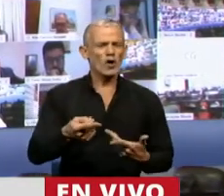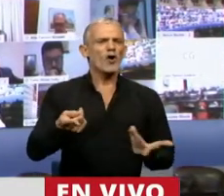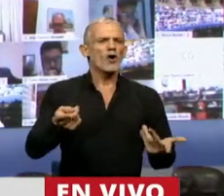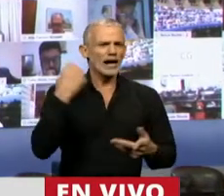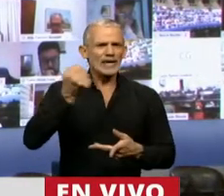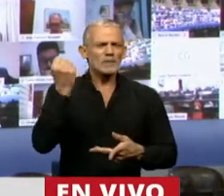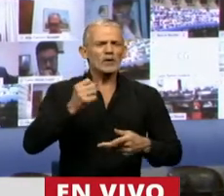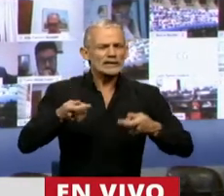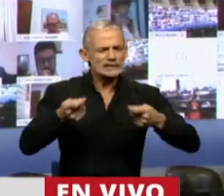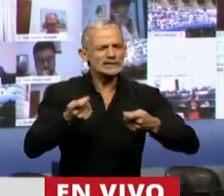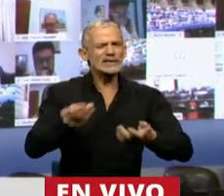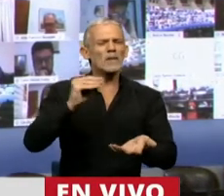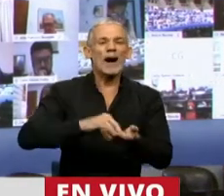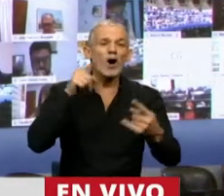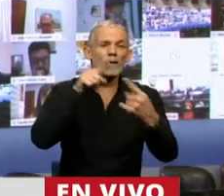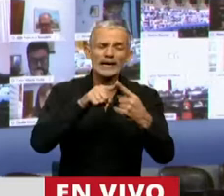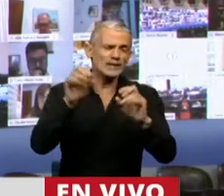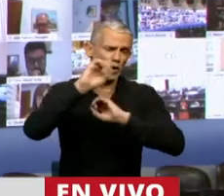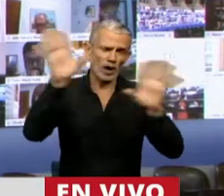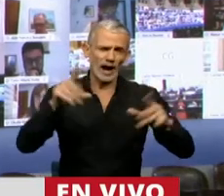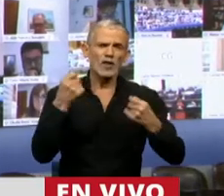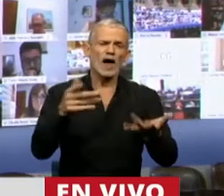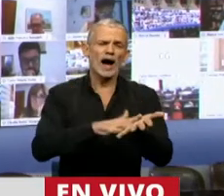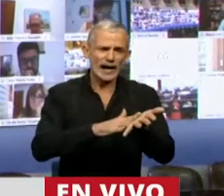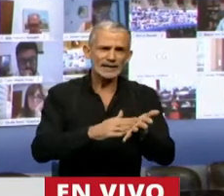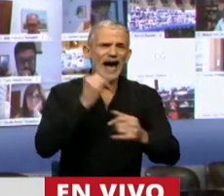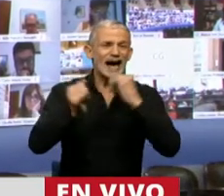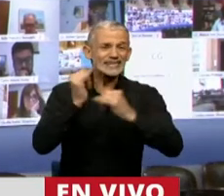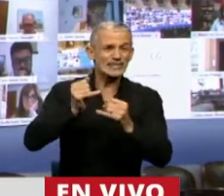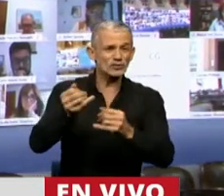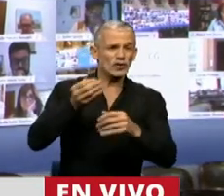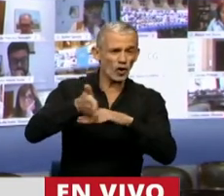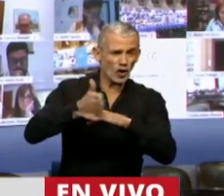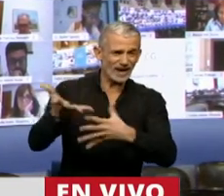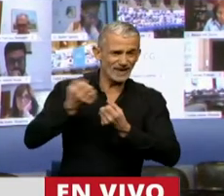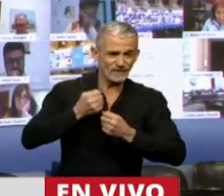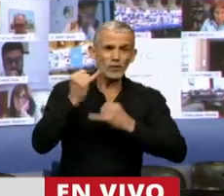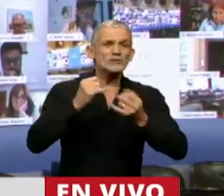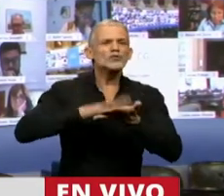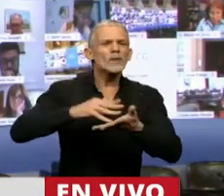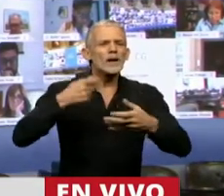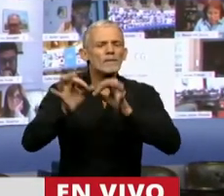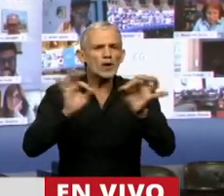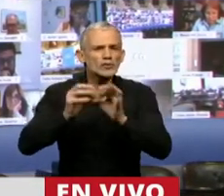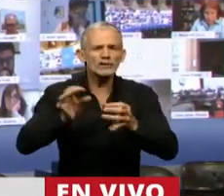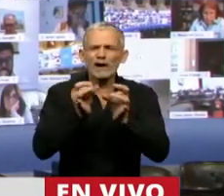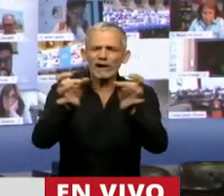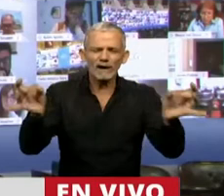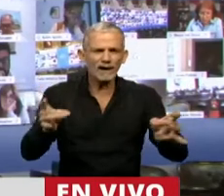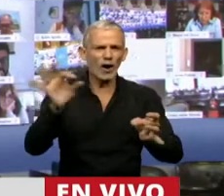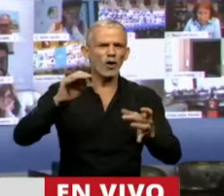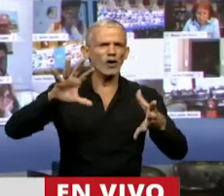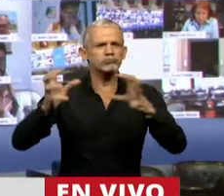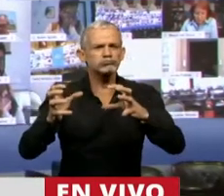volver a insistir en que el objetivo es claro, garantizar el acceso a la información sobre proyectos que contaminan o que